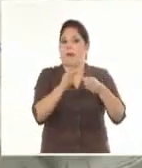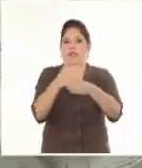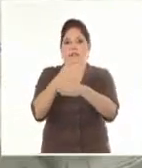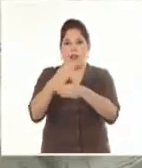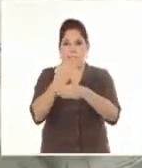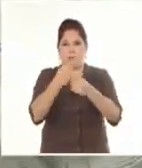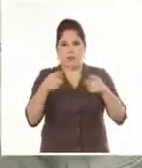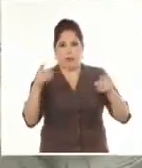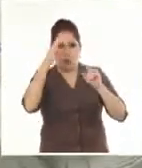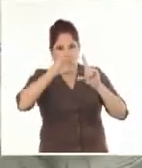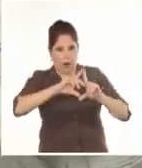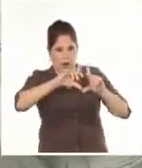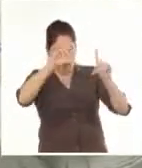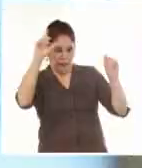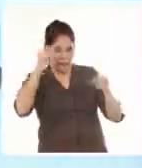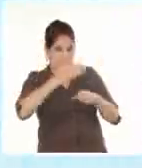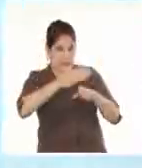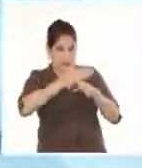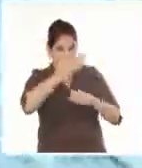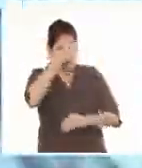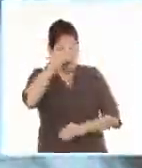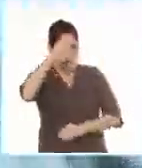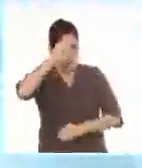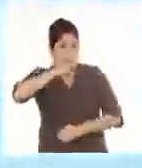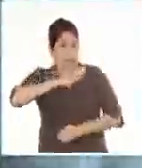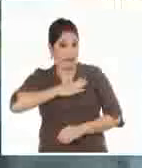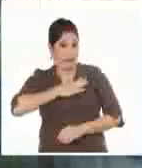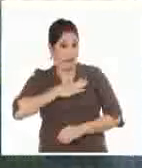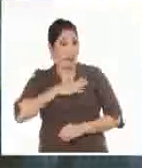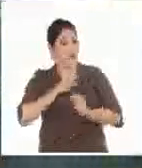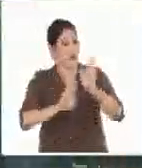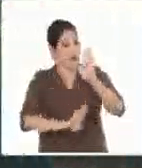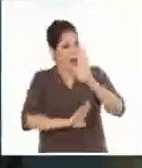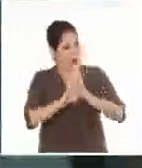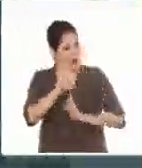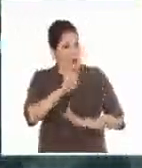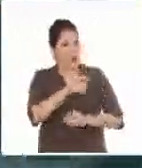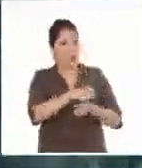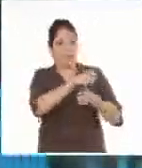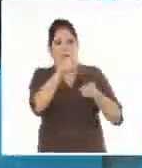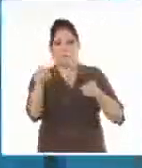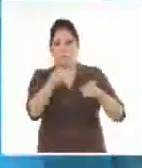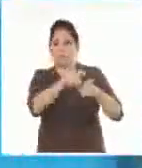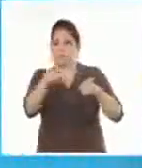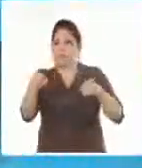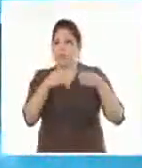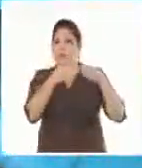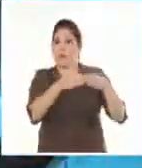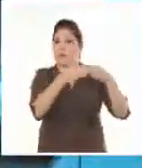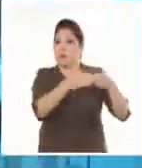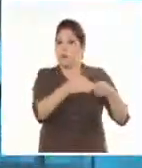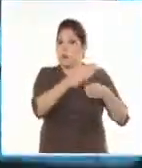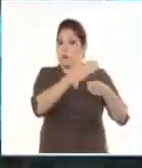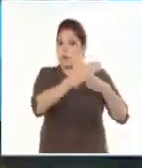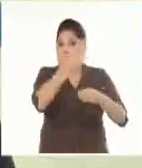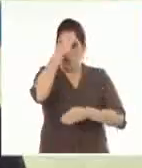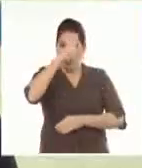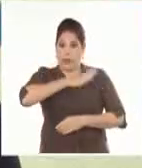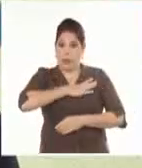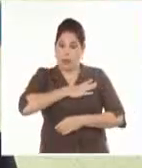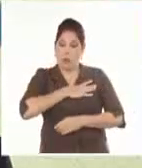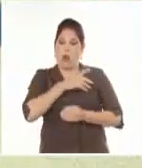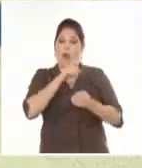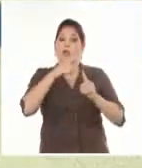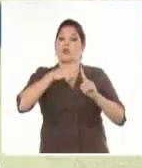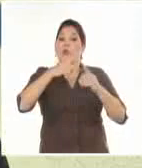En la ciudad héroe de Santiago de Cuba, avanza la extracción de la carga. Hay un buque en Santiago que va a descargar una X cantidad de